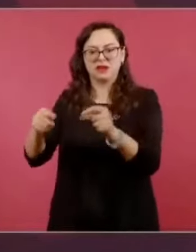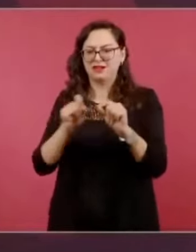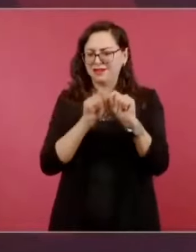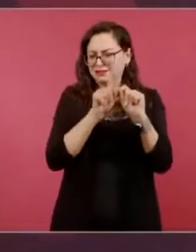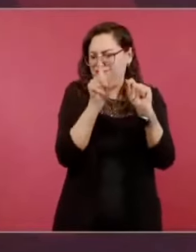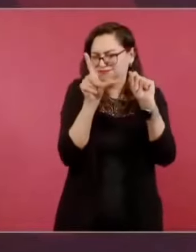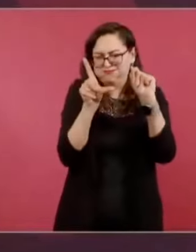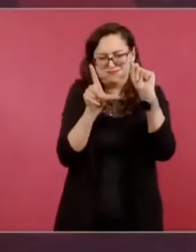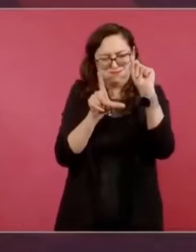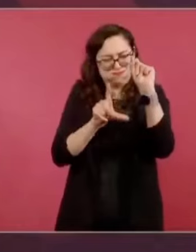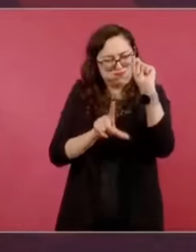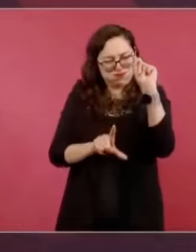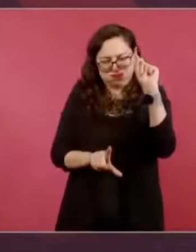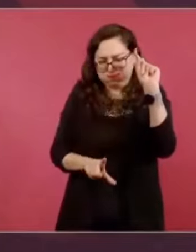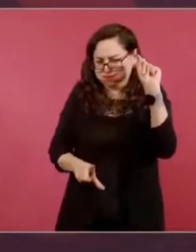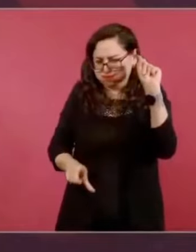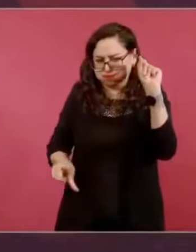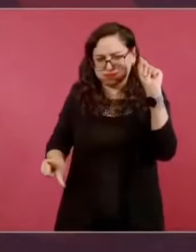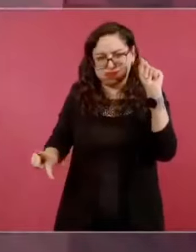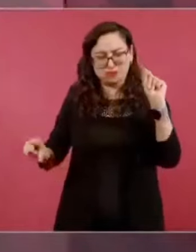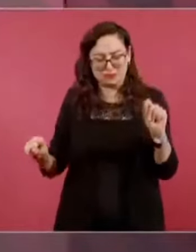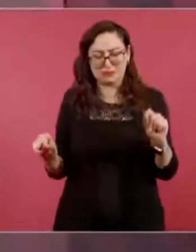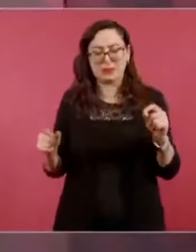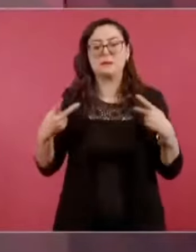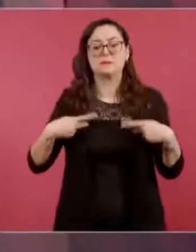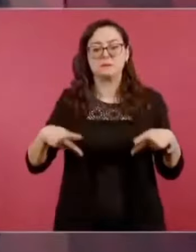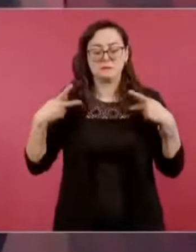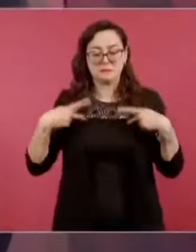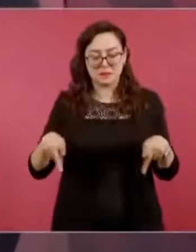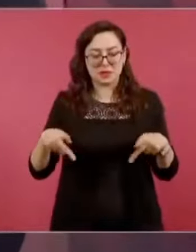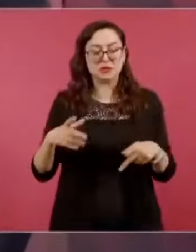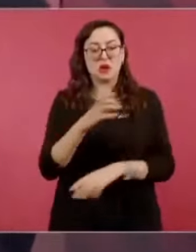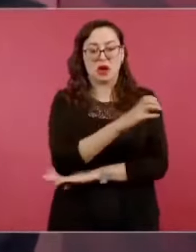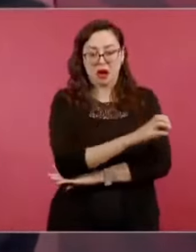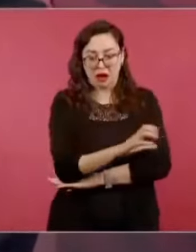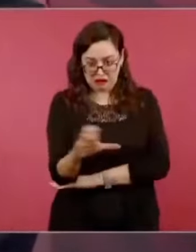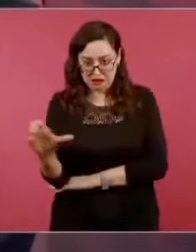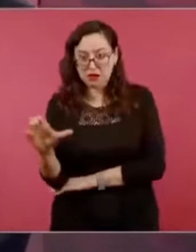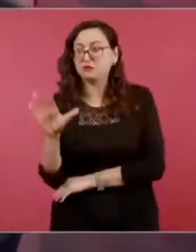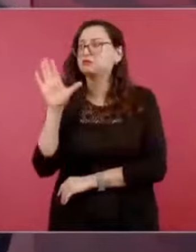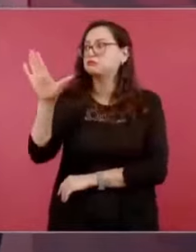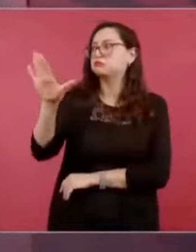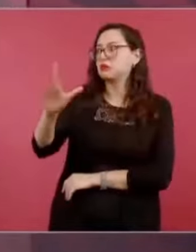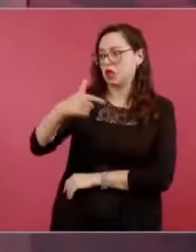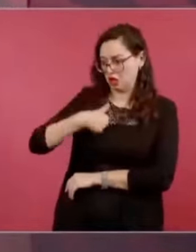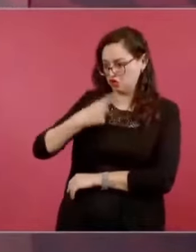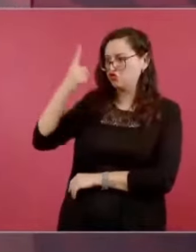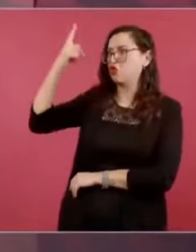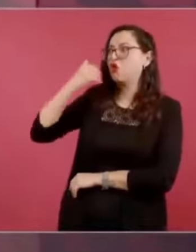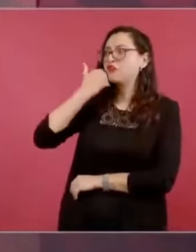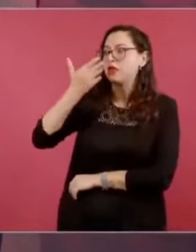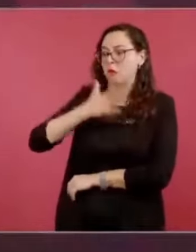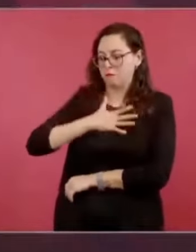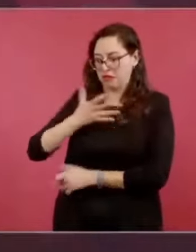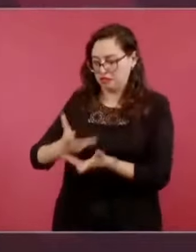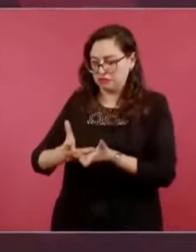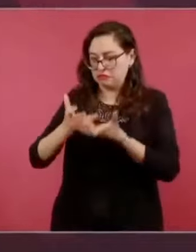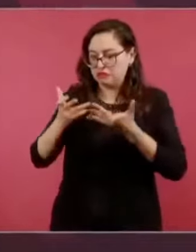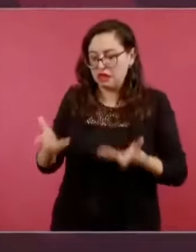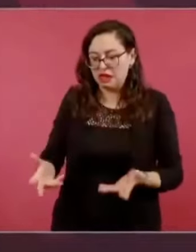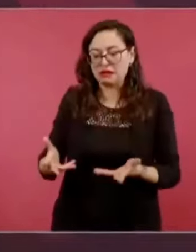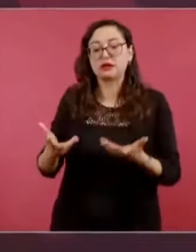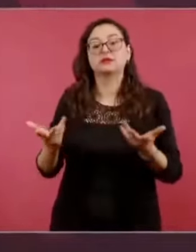solicitando que se les dotara de tierras mediante la